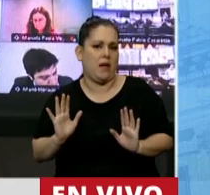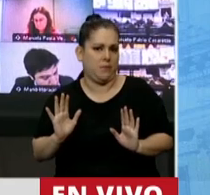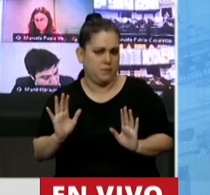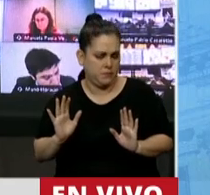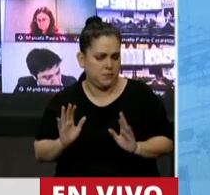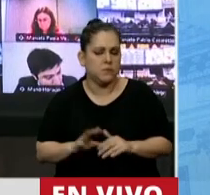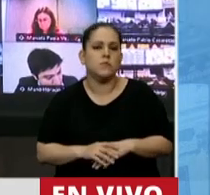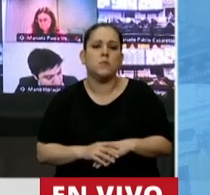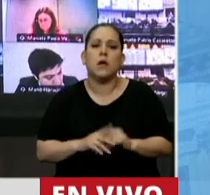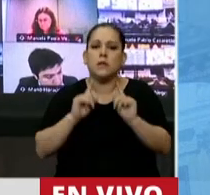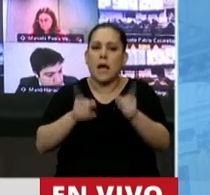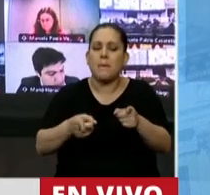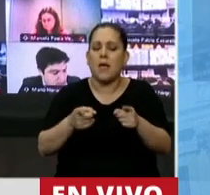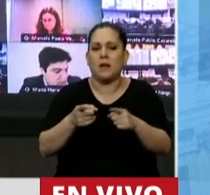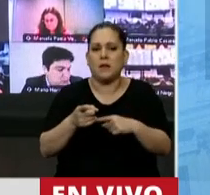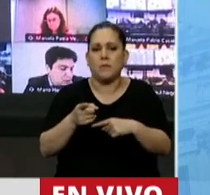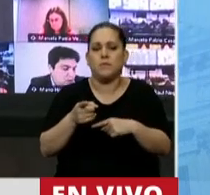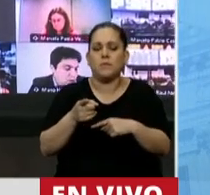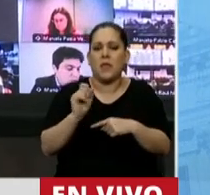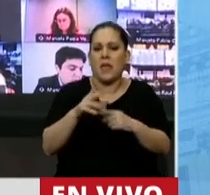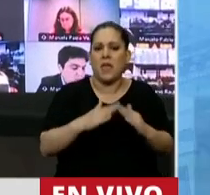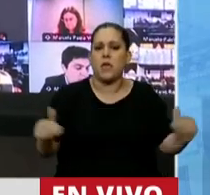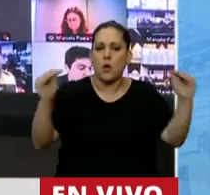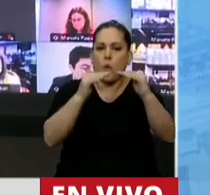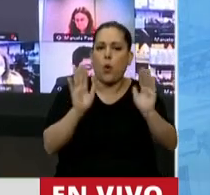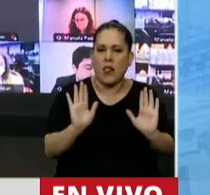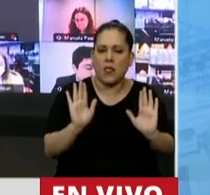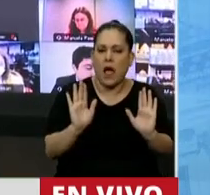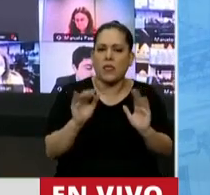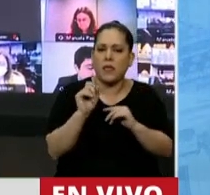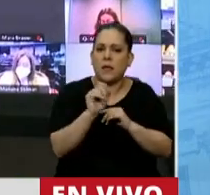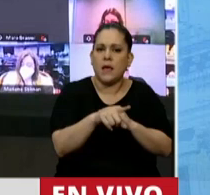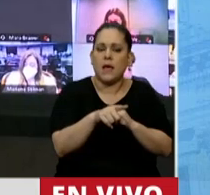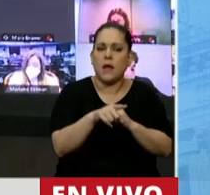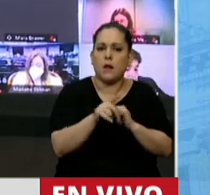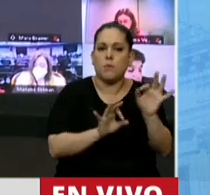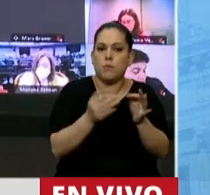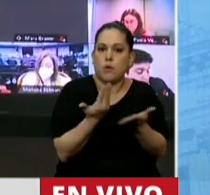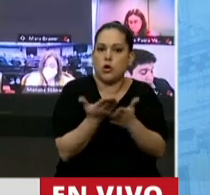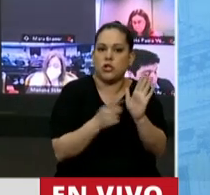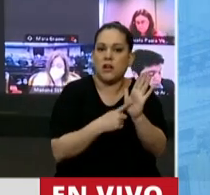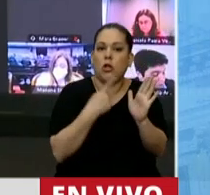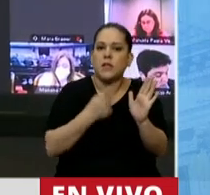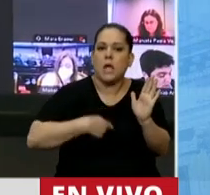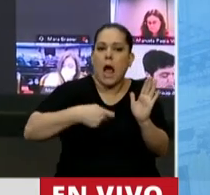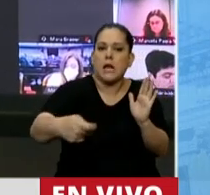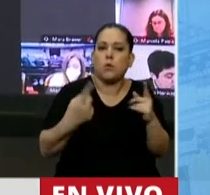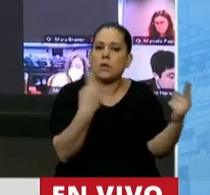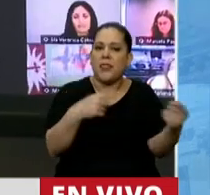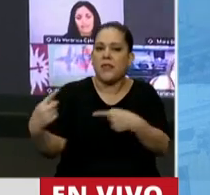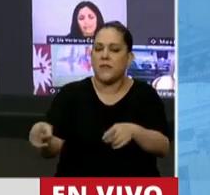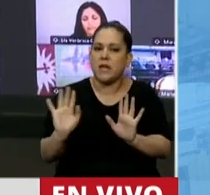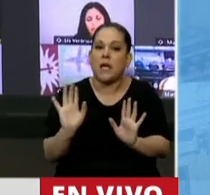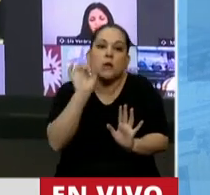También el principio de igualdad. Resulta cuestionable la intención del proyecto de establecer alícuotas diferenciales